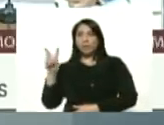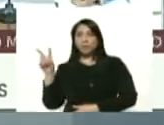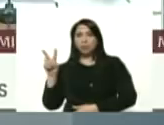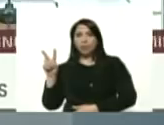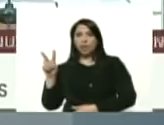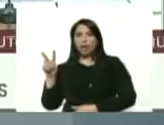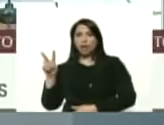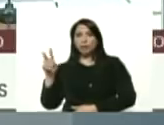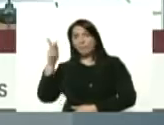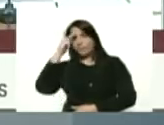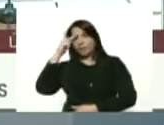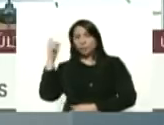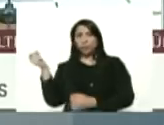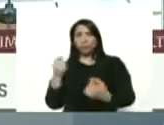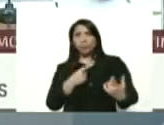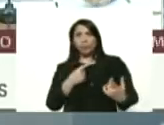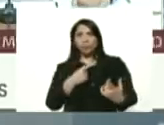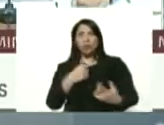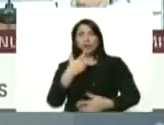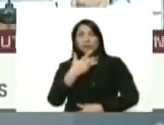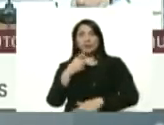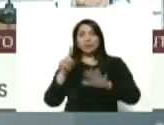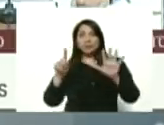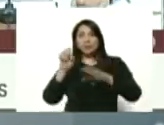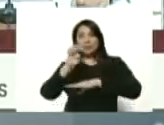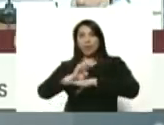treinta y seis de Ecuador que vinieron un vuelo también